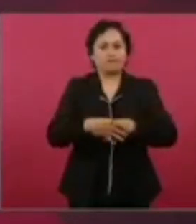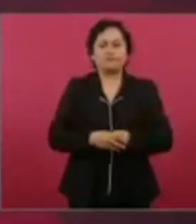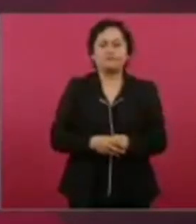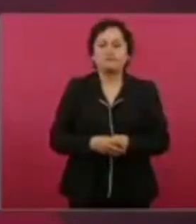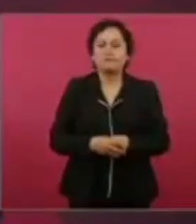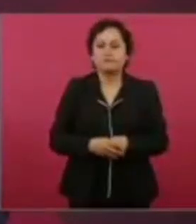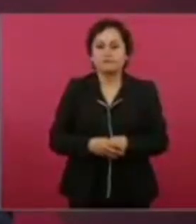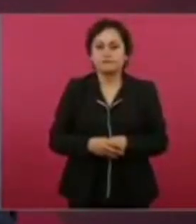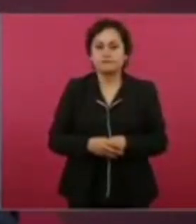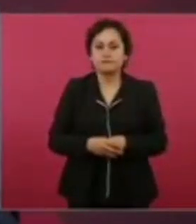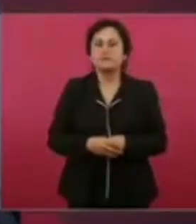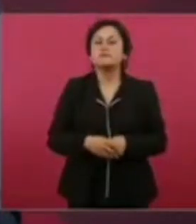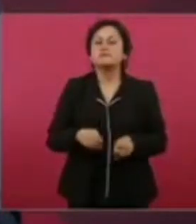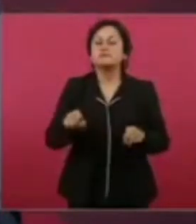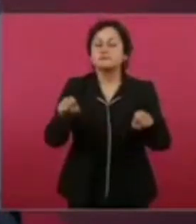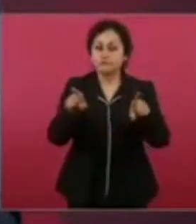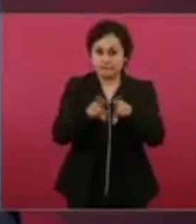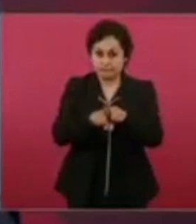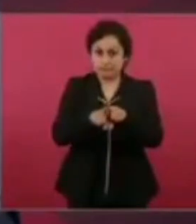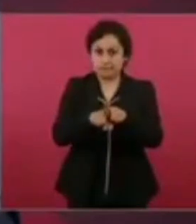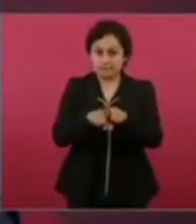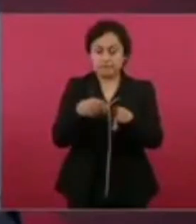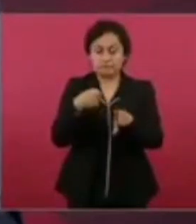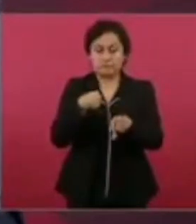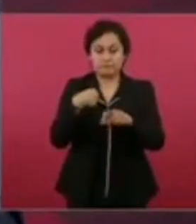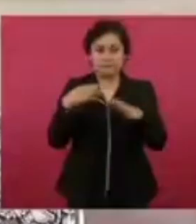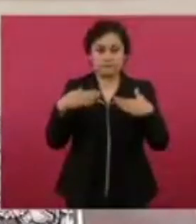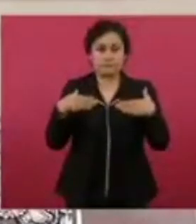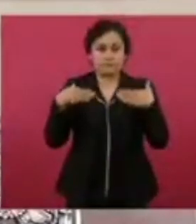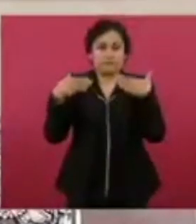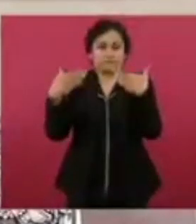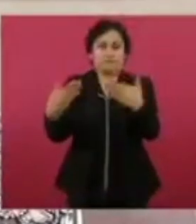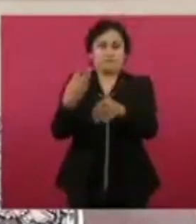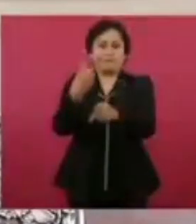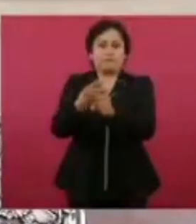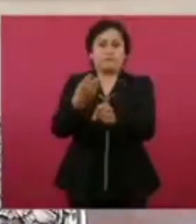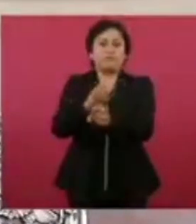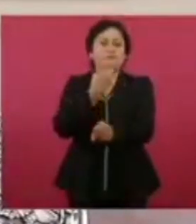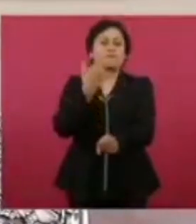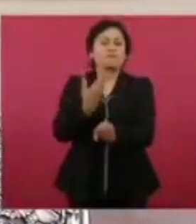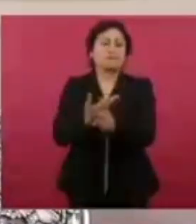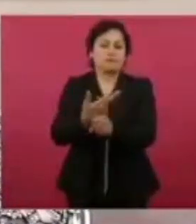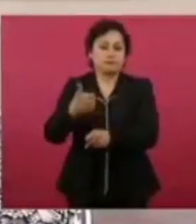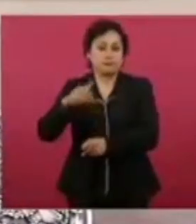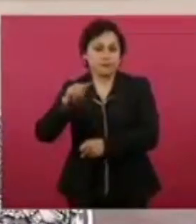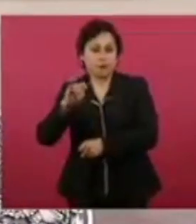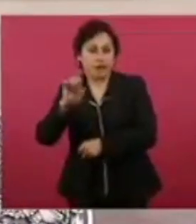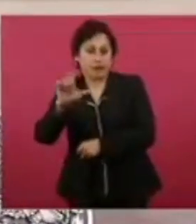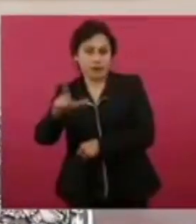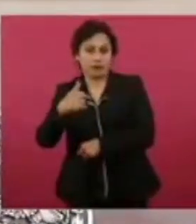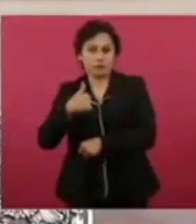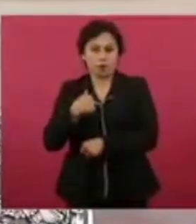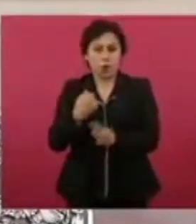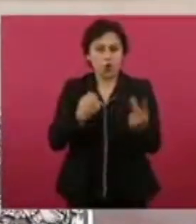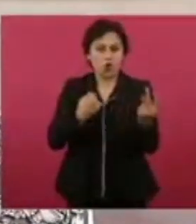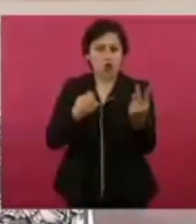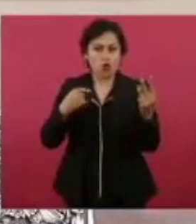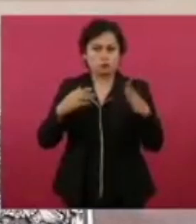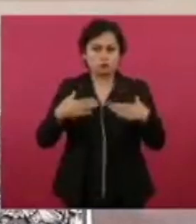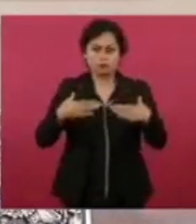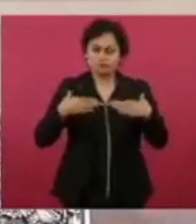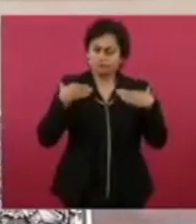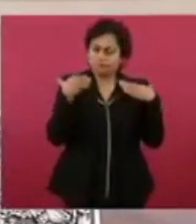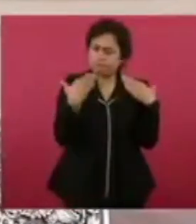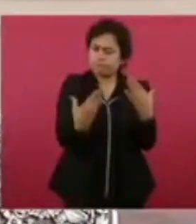doctor Hugo López-Gatell. Les tengo mucha confianza. Los